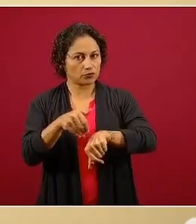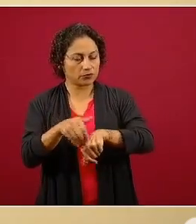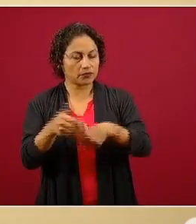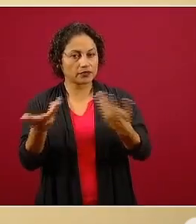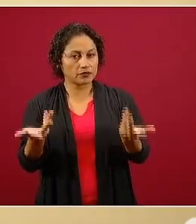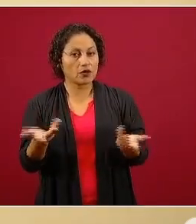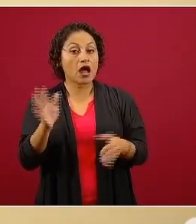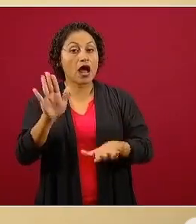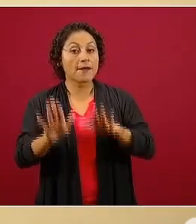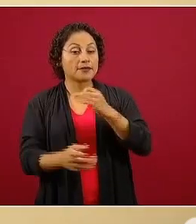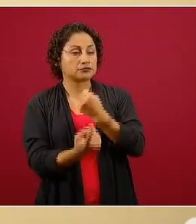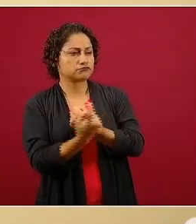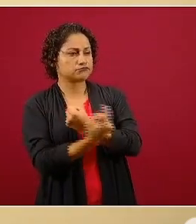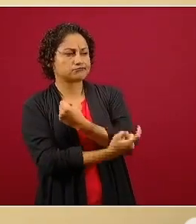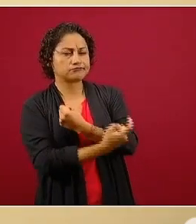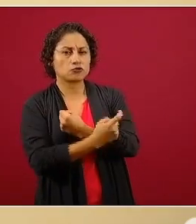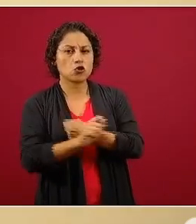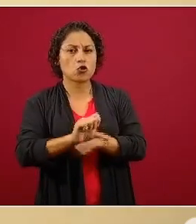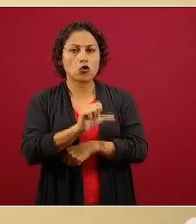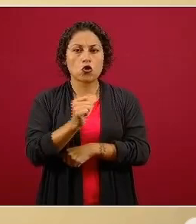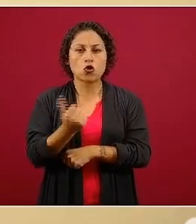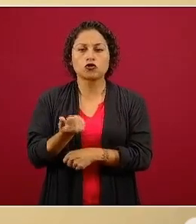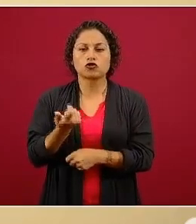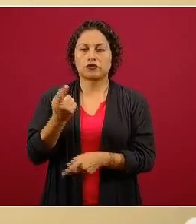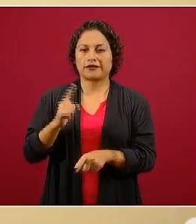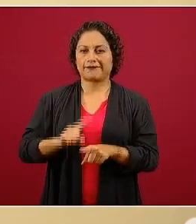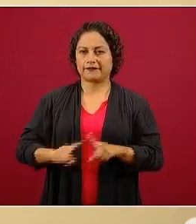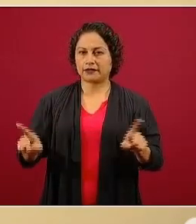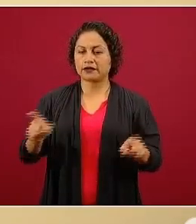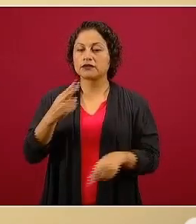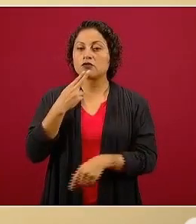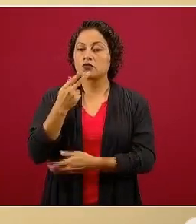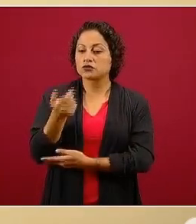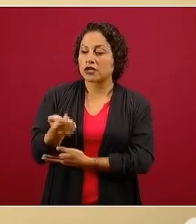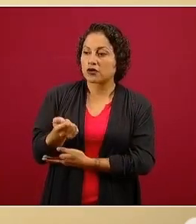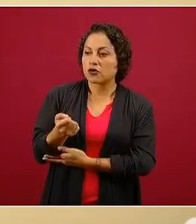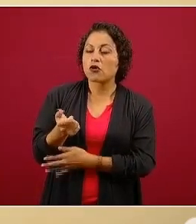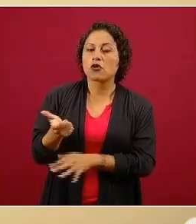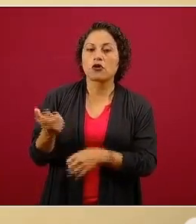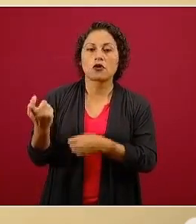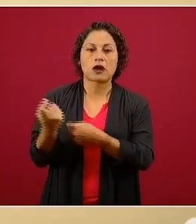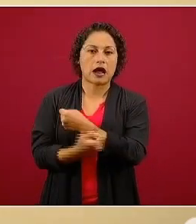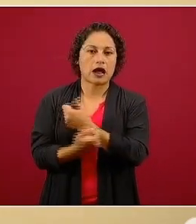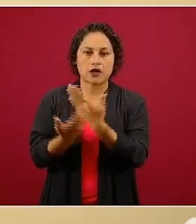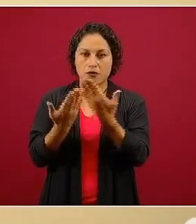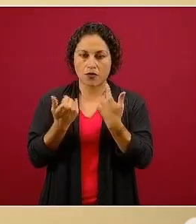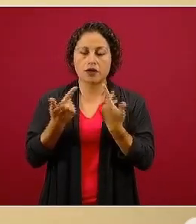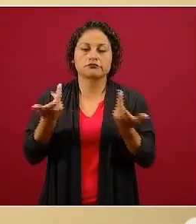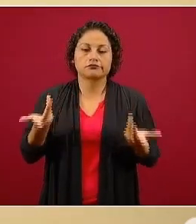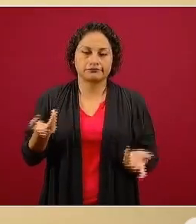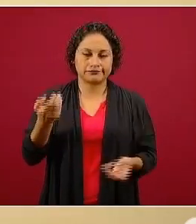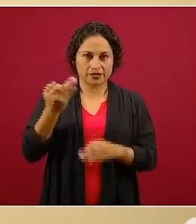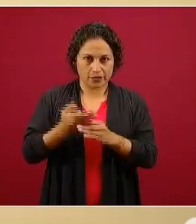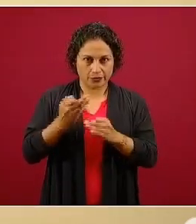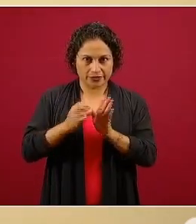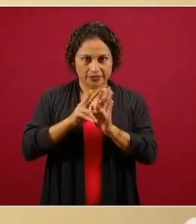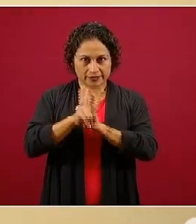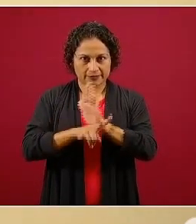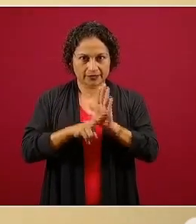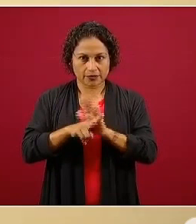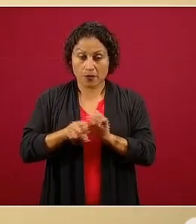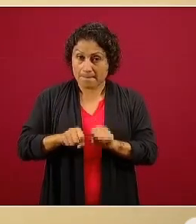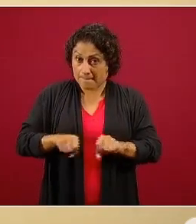el control, como aquí se les va a decir, para poderlo hacer. Toda esta información también va a estar en nuestra